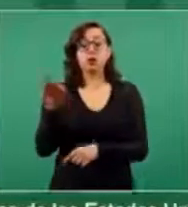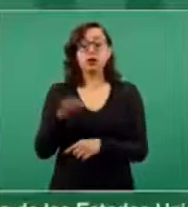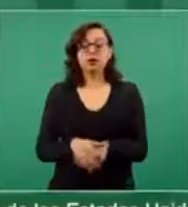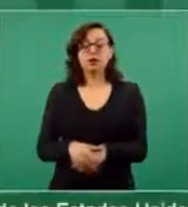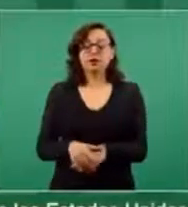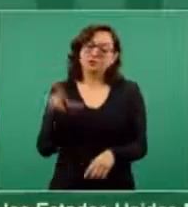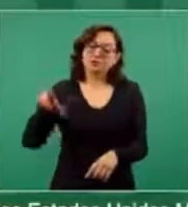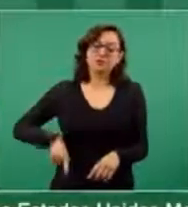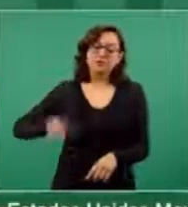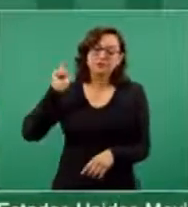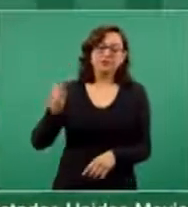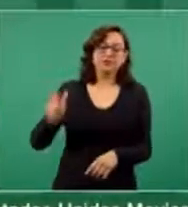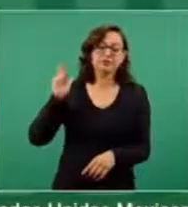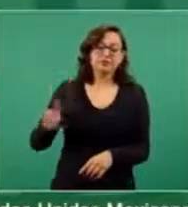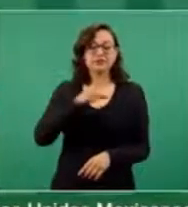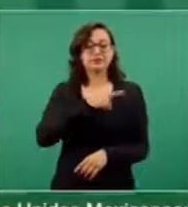pagadas.